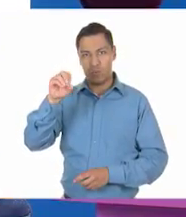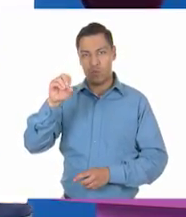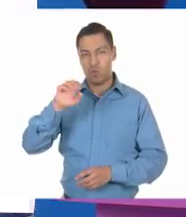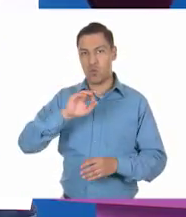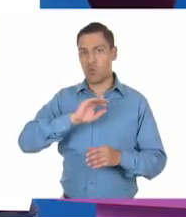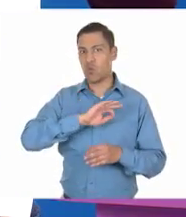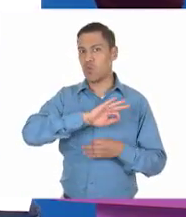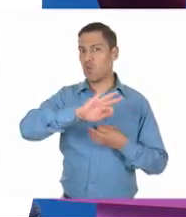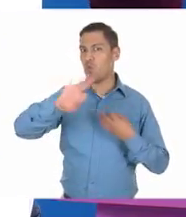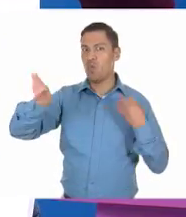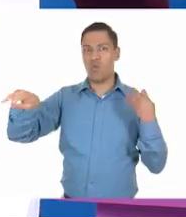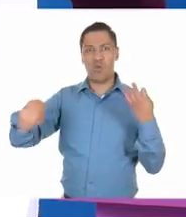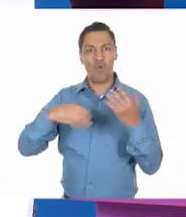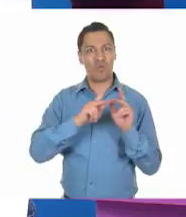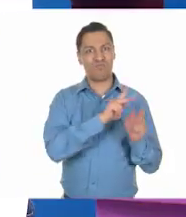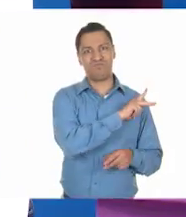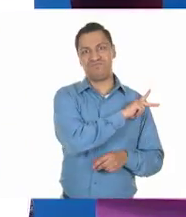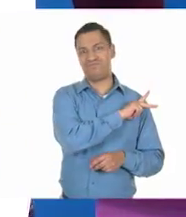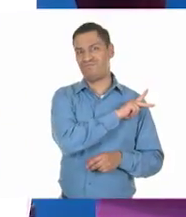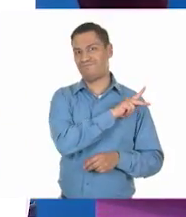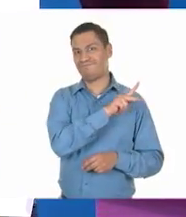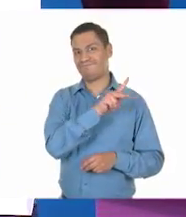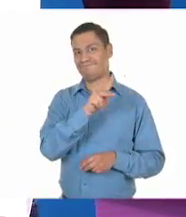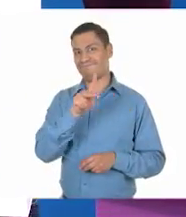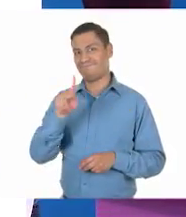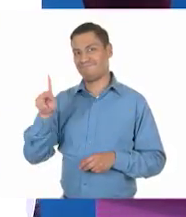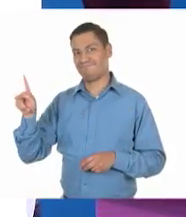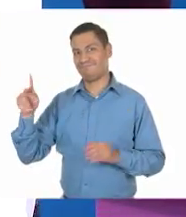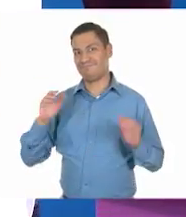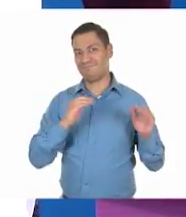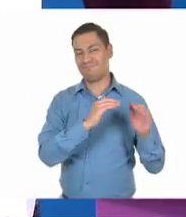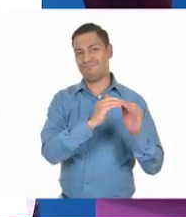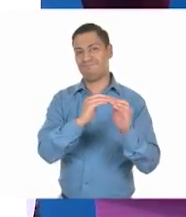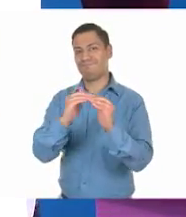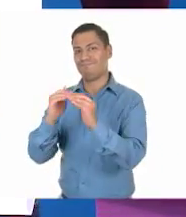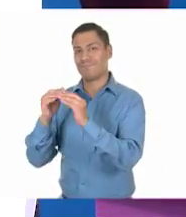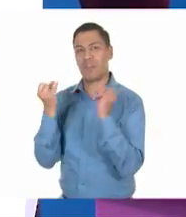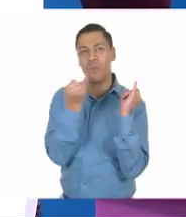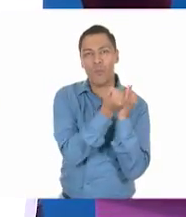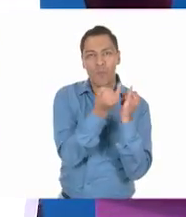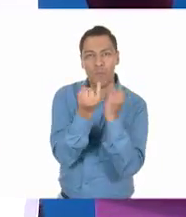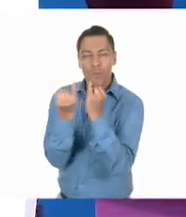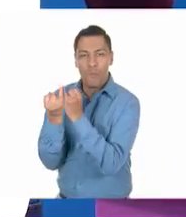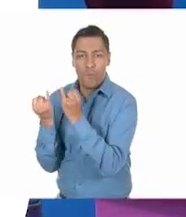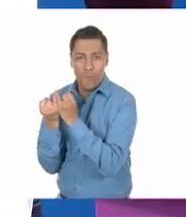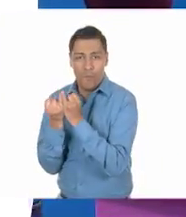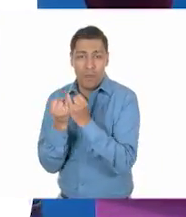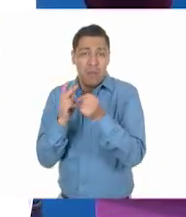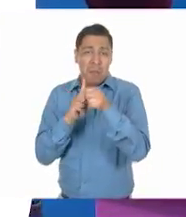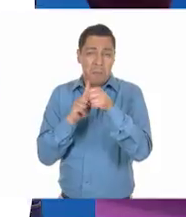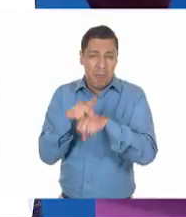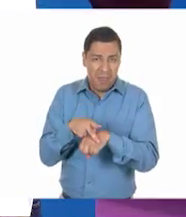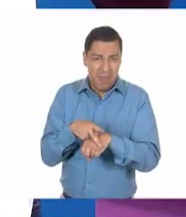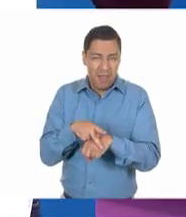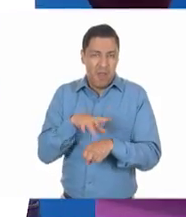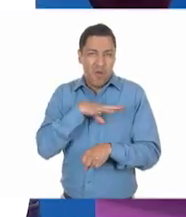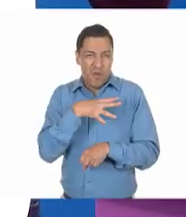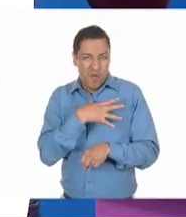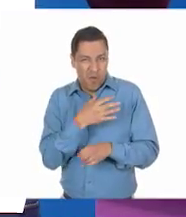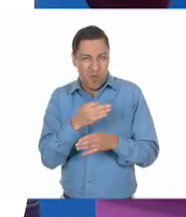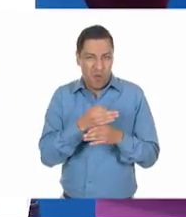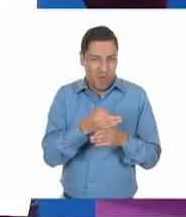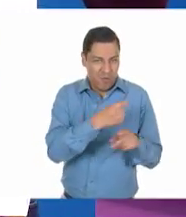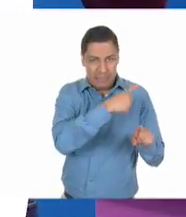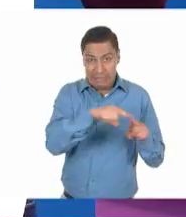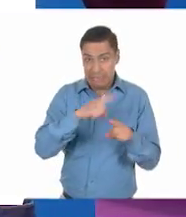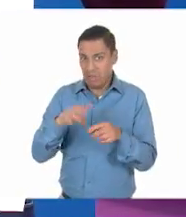en grandote, porque todos somos seres humanos y nunca nos harán mejores o peores si somos de algún color de piel en